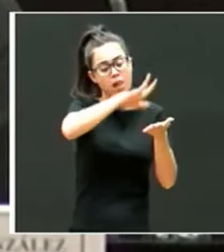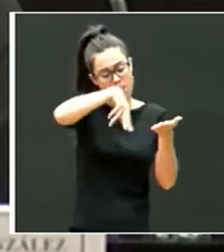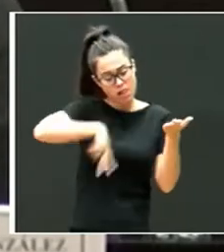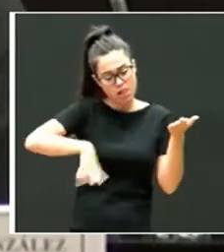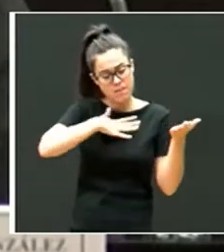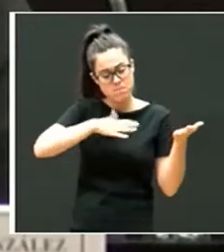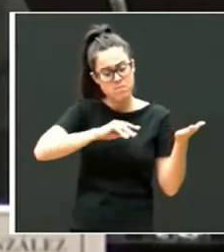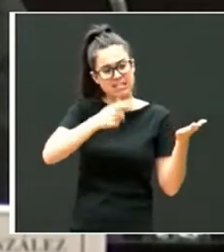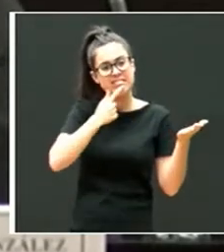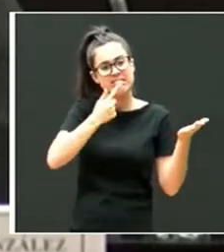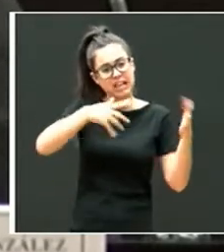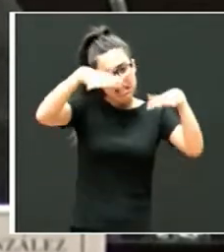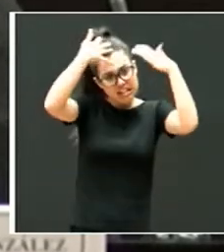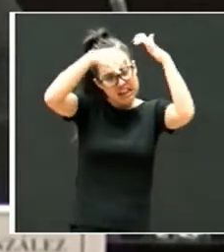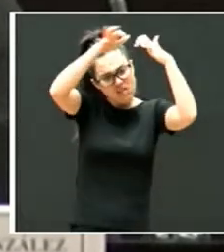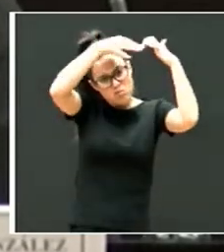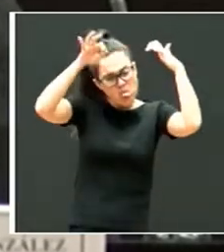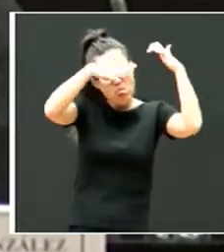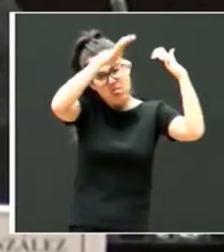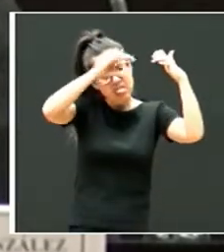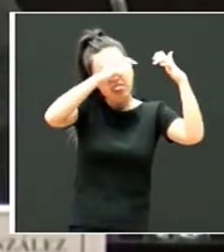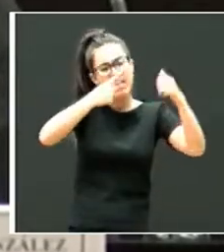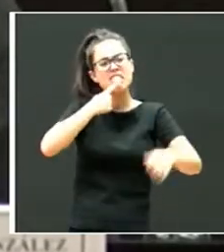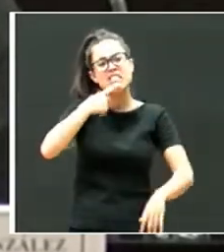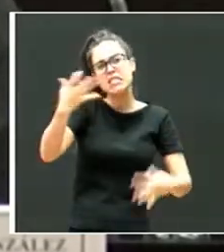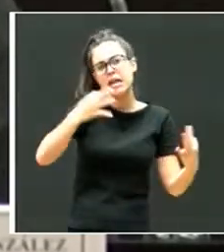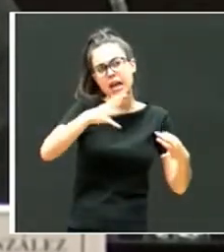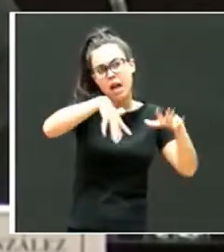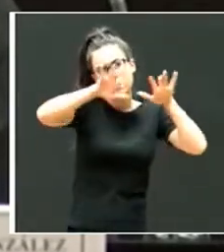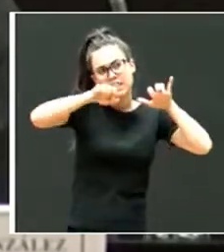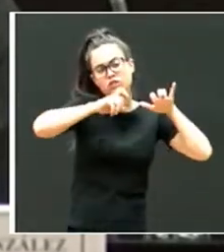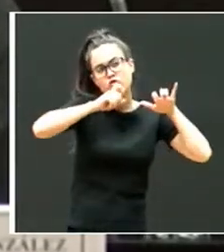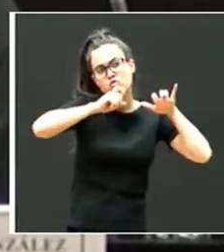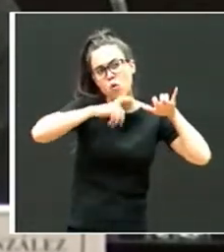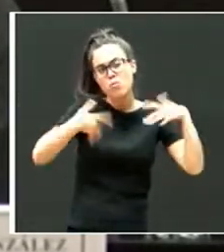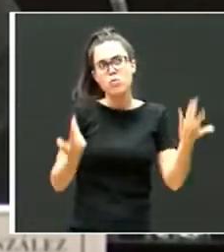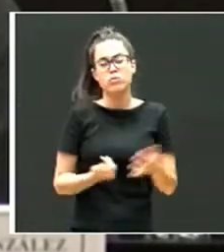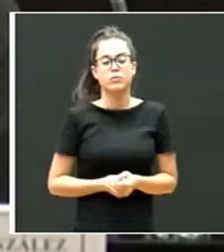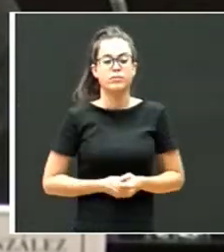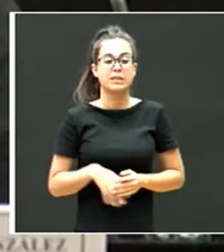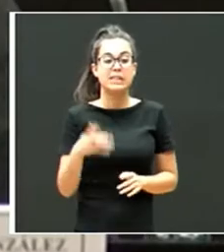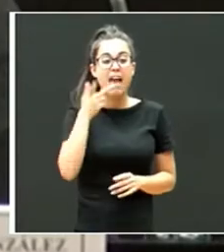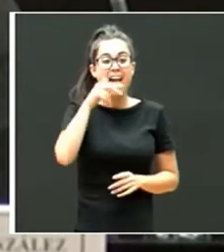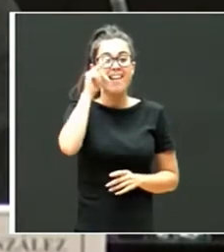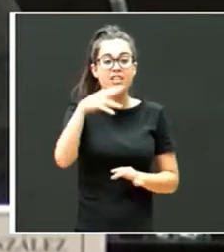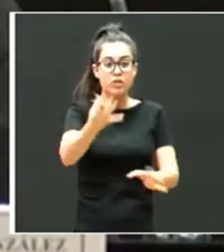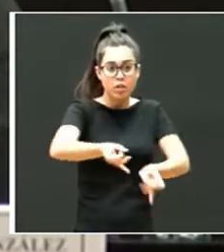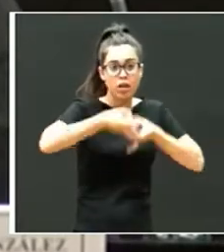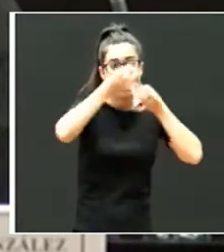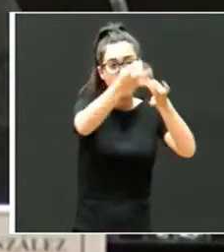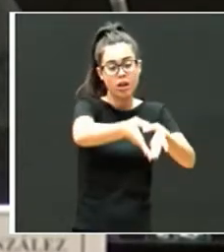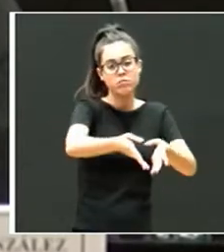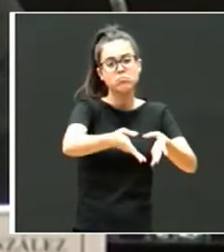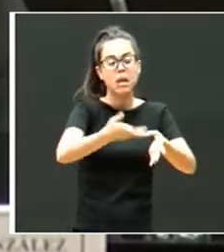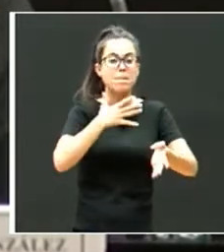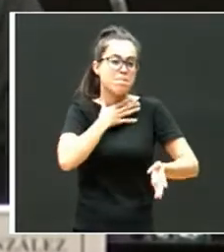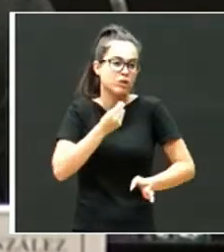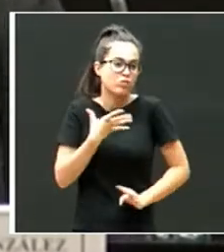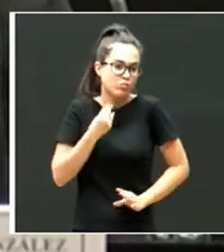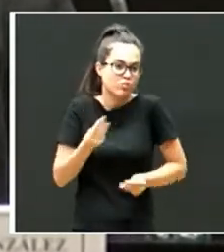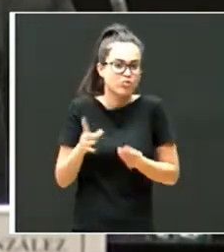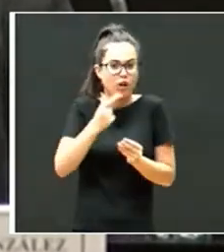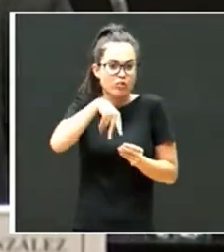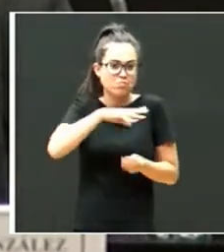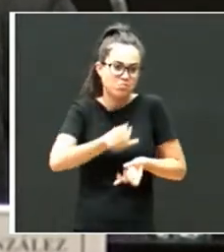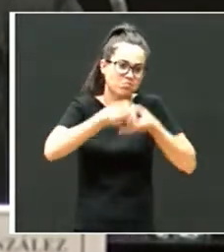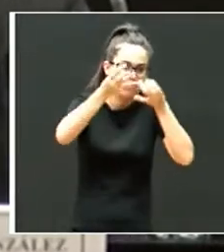habla de lo que las neurociencias dicen y cómo se aprende y cómo no se aprende. Y termina con una anécdota que a mí me gusta mucho y que, bueno, os la dejo